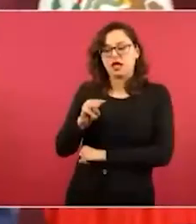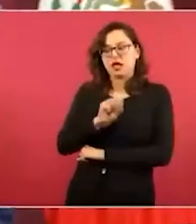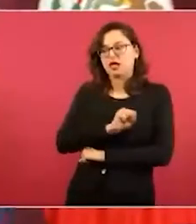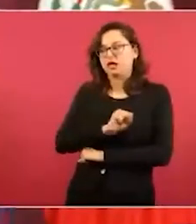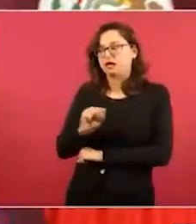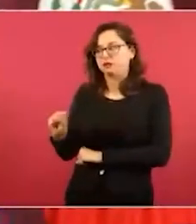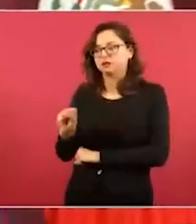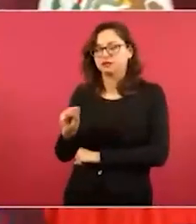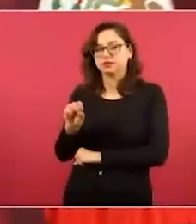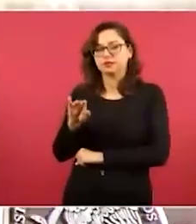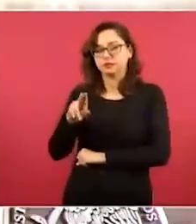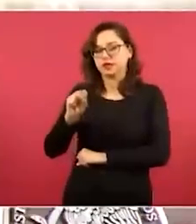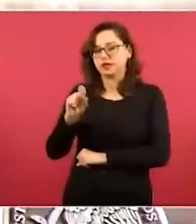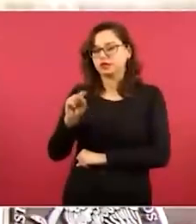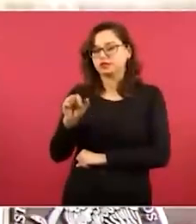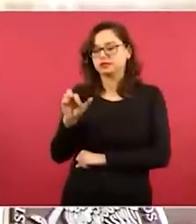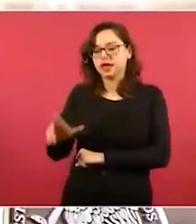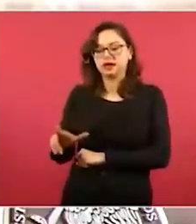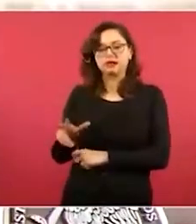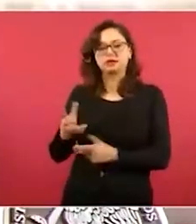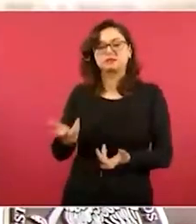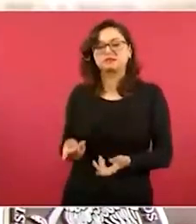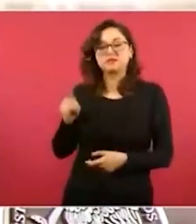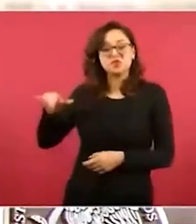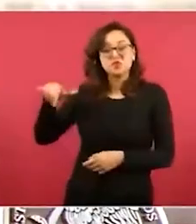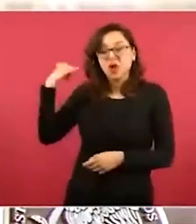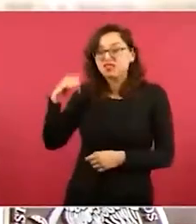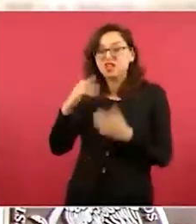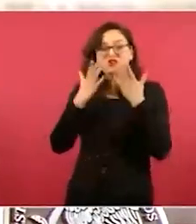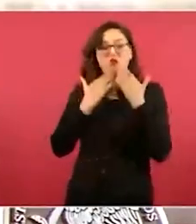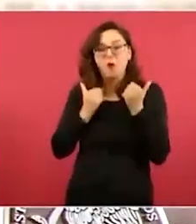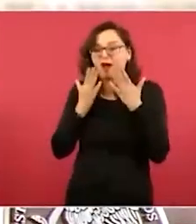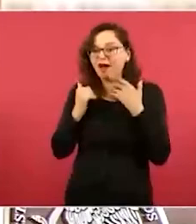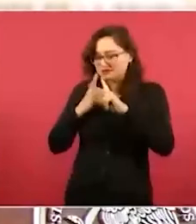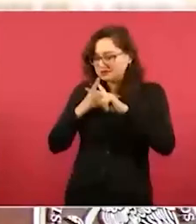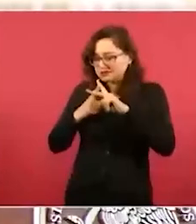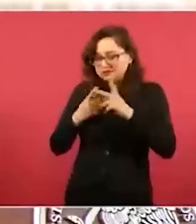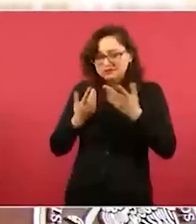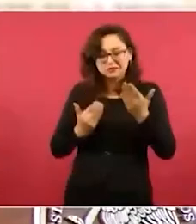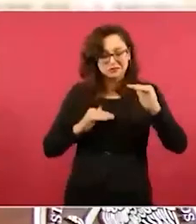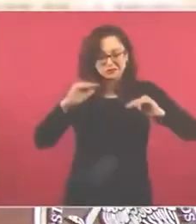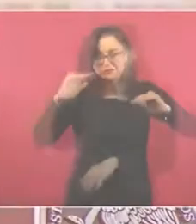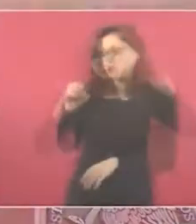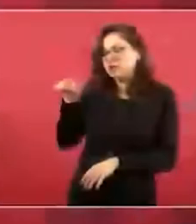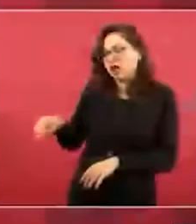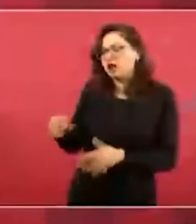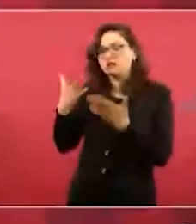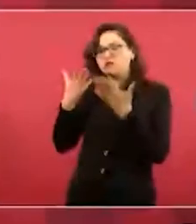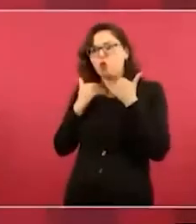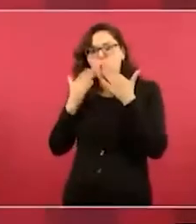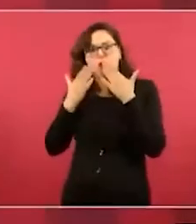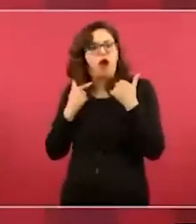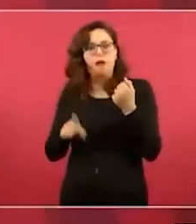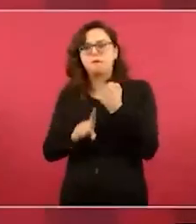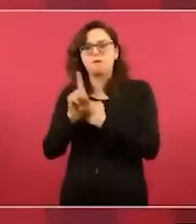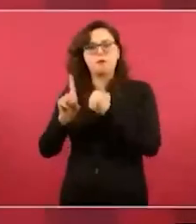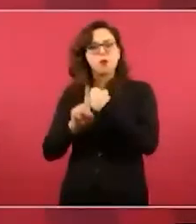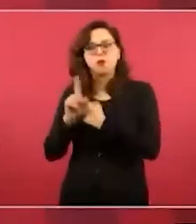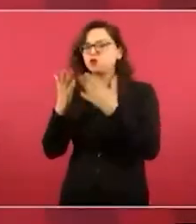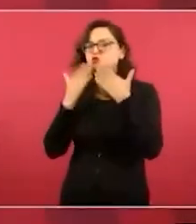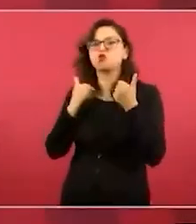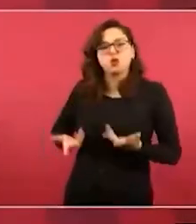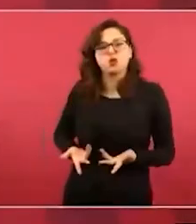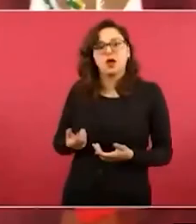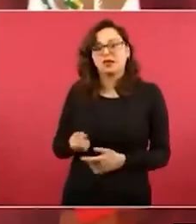Y Yucatán Es el estado Con menos Violencia En el país Y visité Los